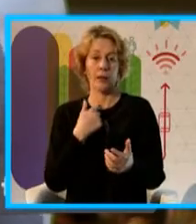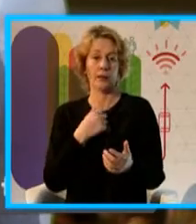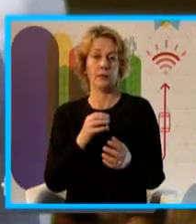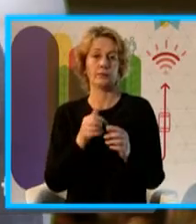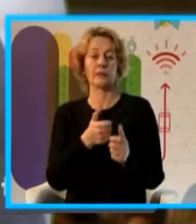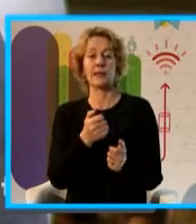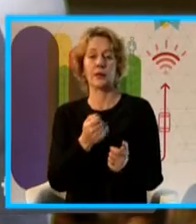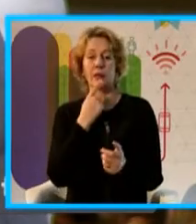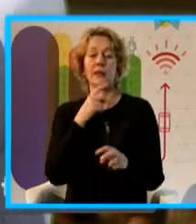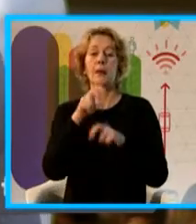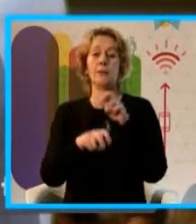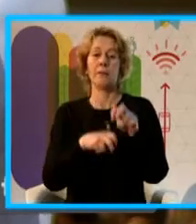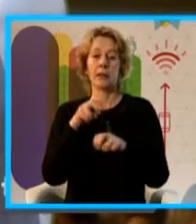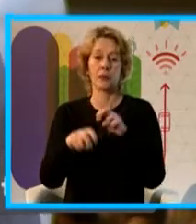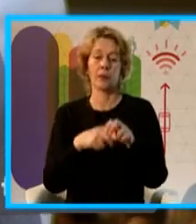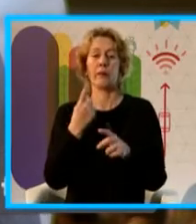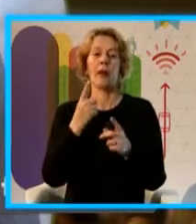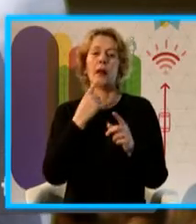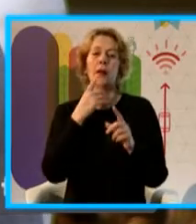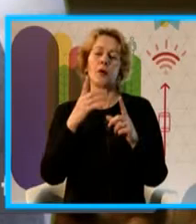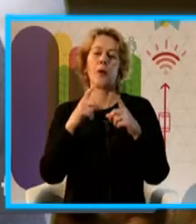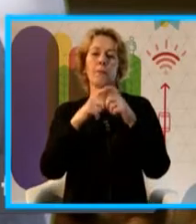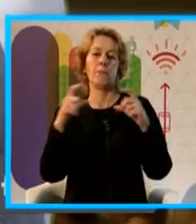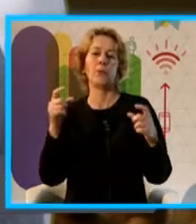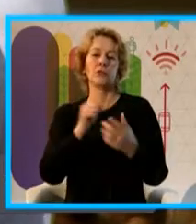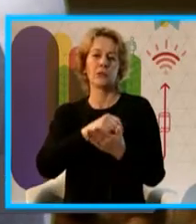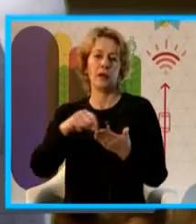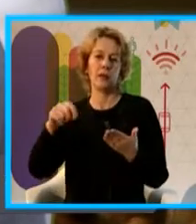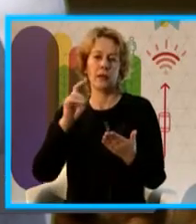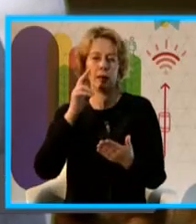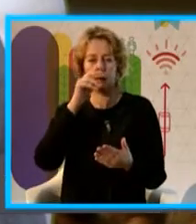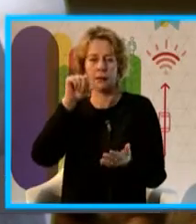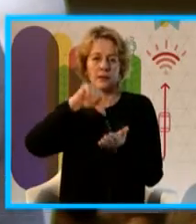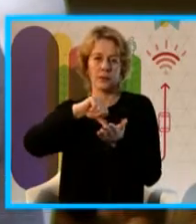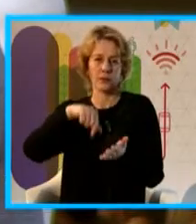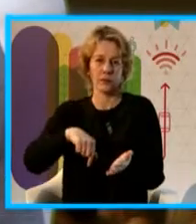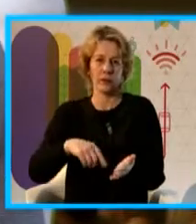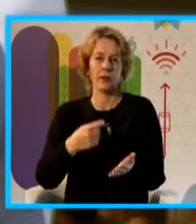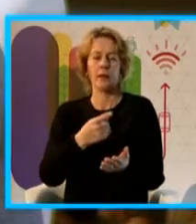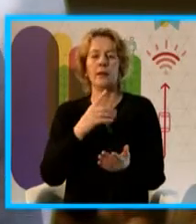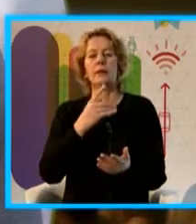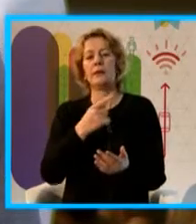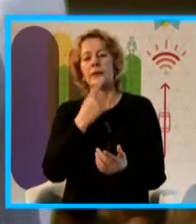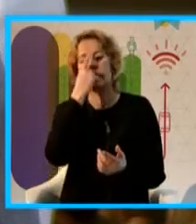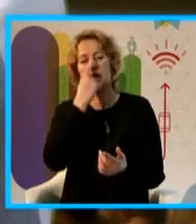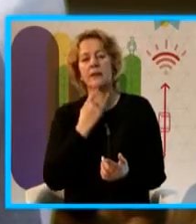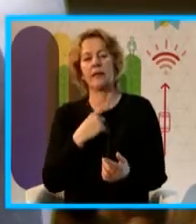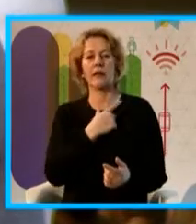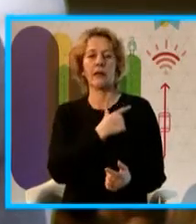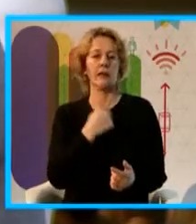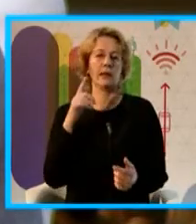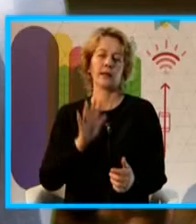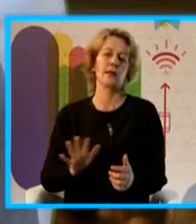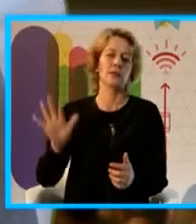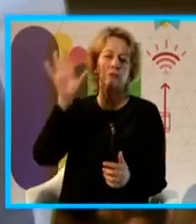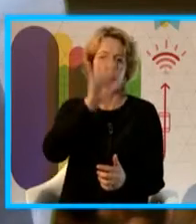el parque Rodol es una postal urbana que plasma los sueños e ideales acerca de la identidad nacional en las primeras décadas del